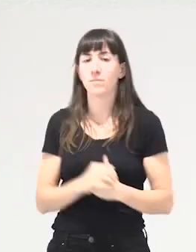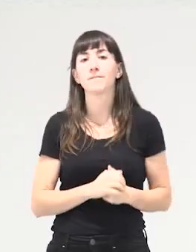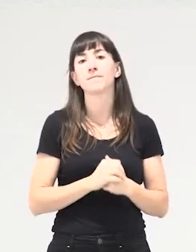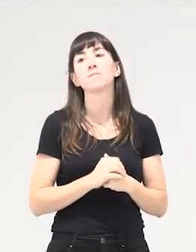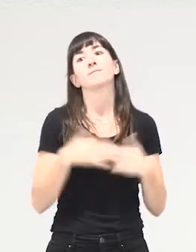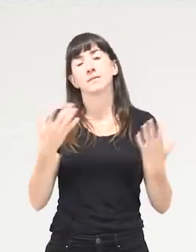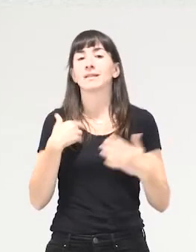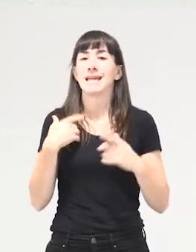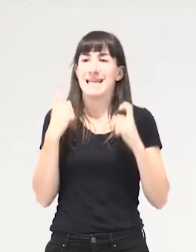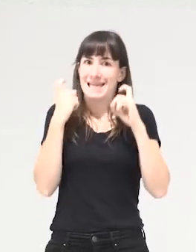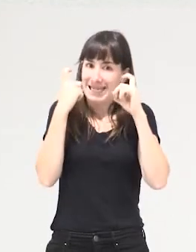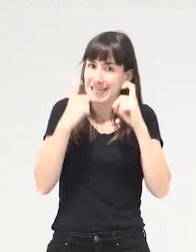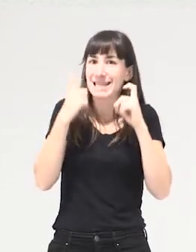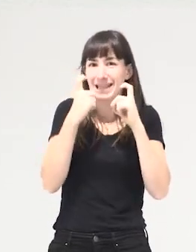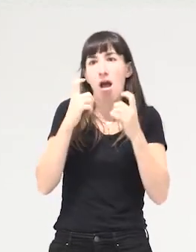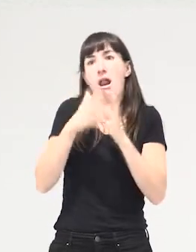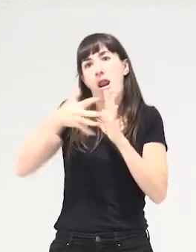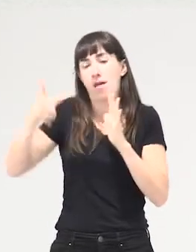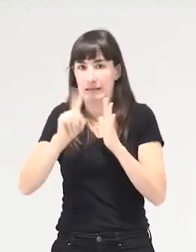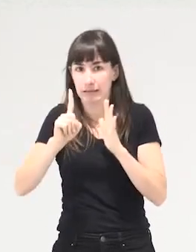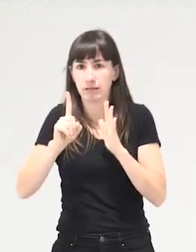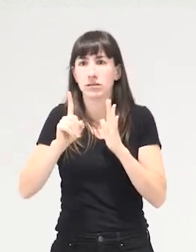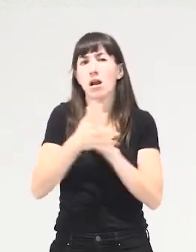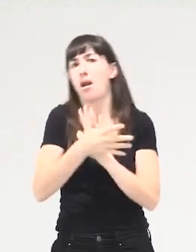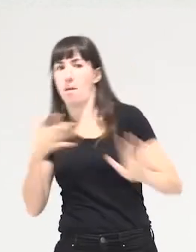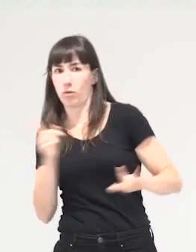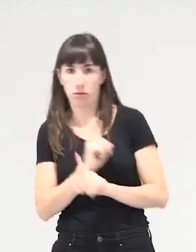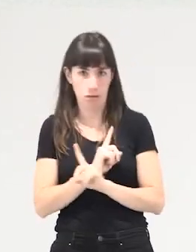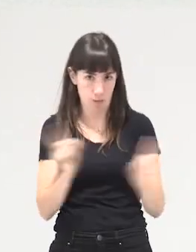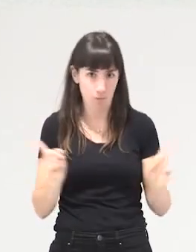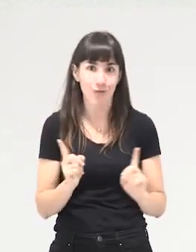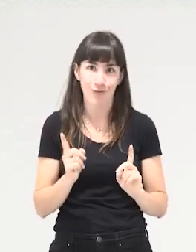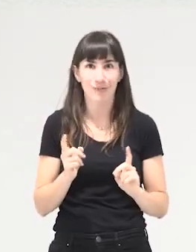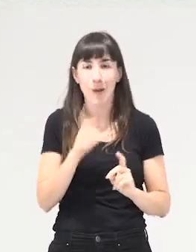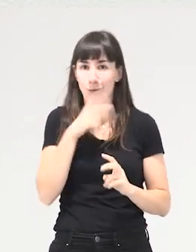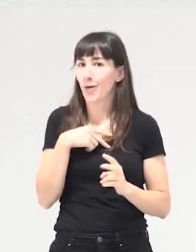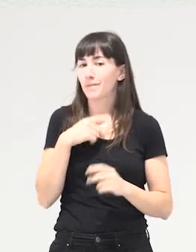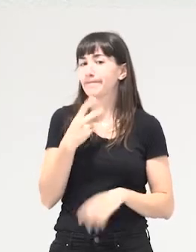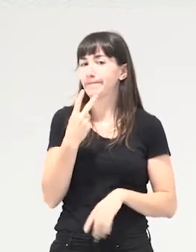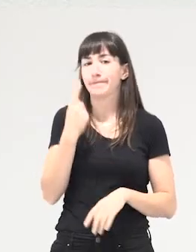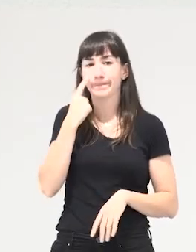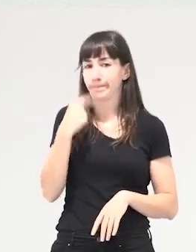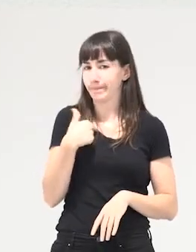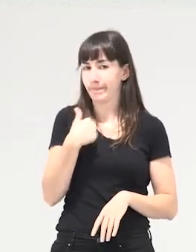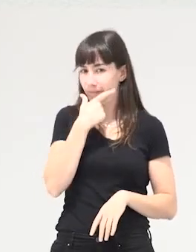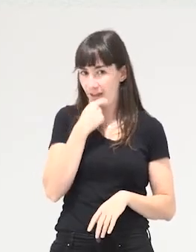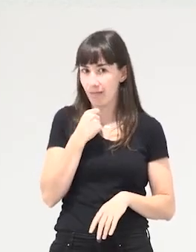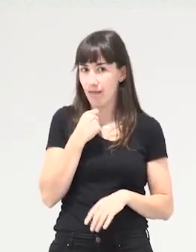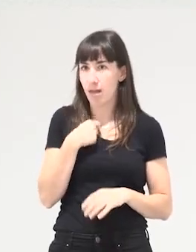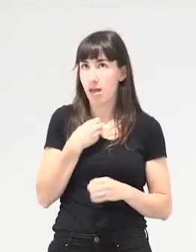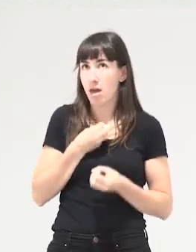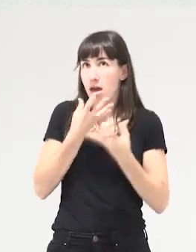Entonces, intentaré hacerlo. Intentaré no enrollarme de verdad y tampoco correr demasiado, que esa es la otra debilidad que suele haber cuando quieres decir